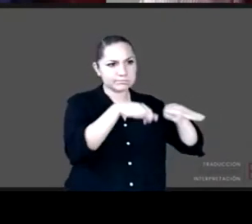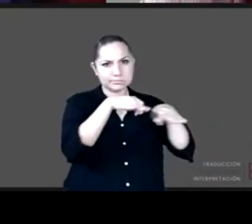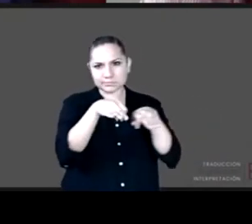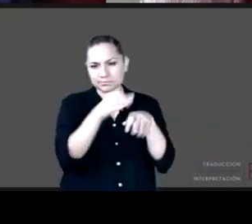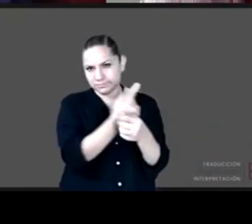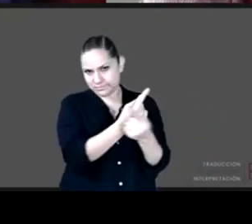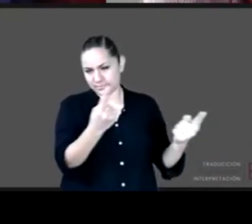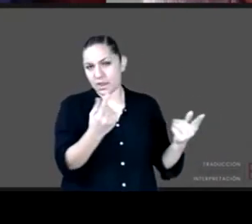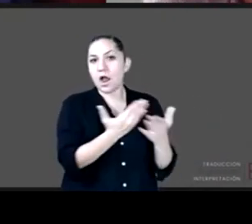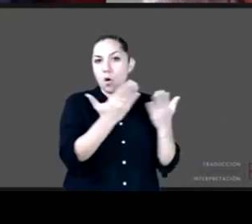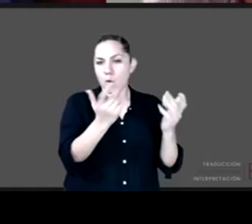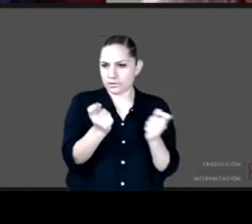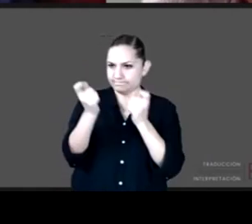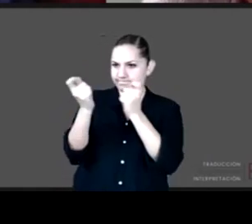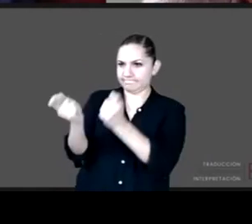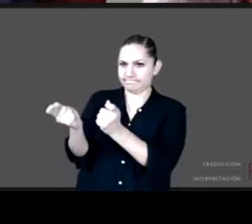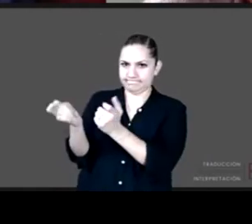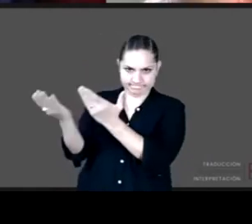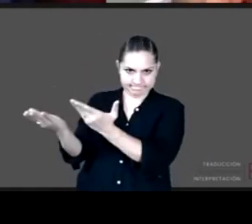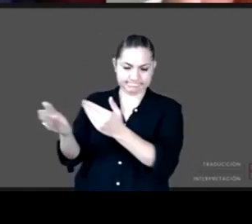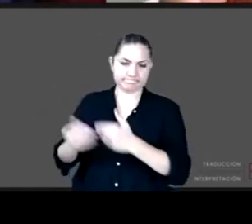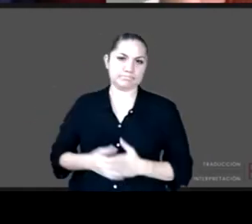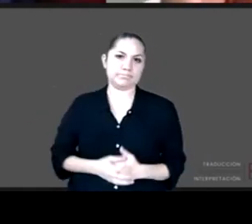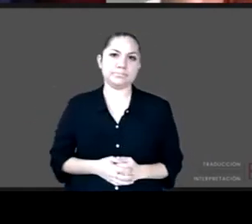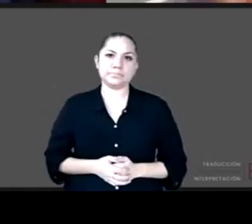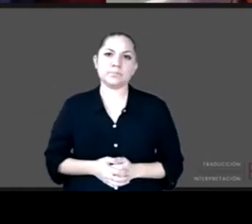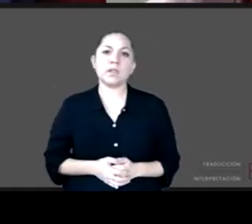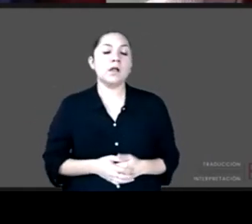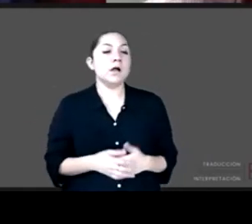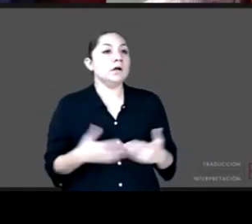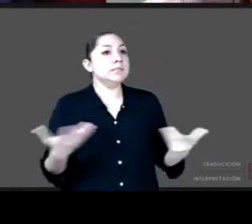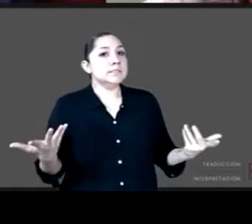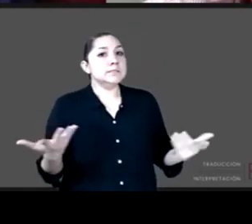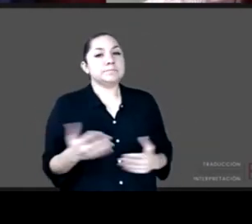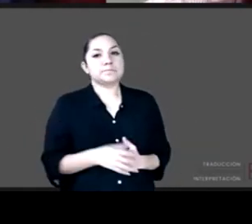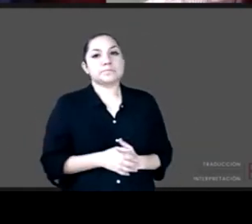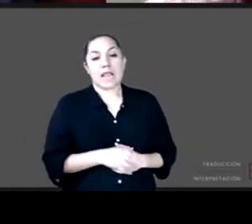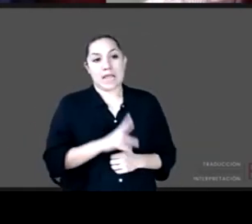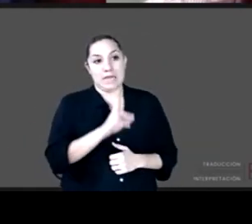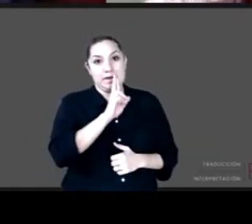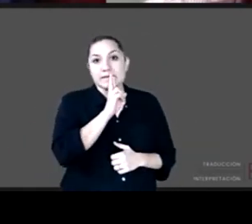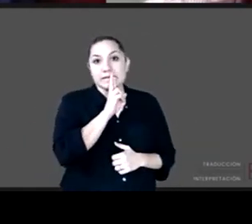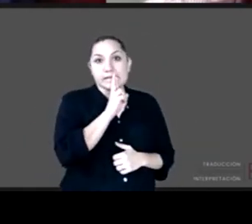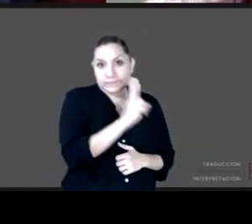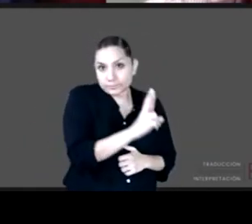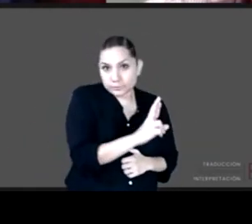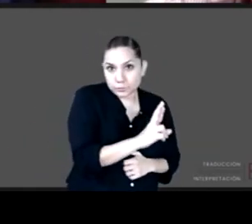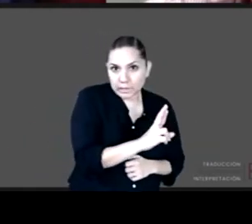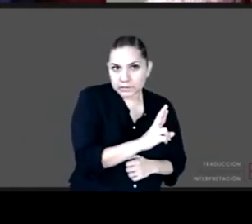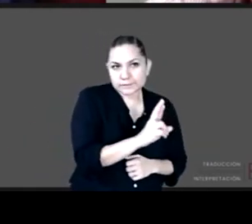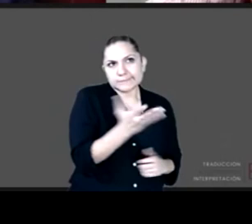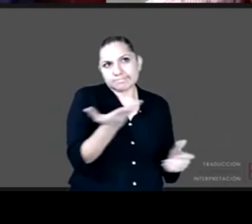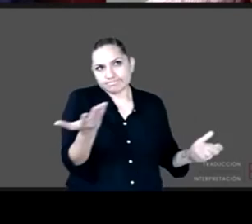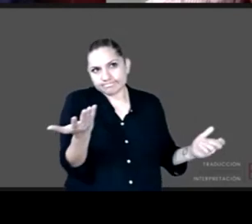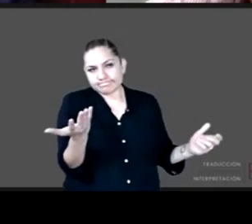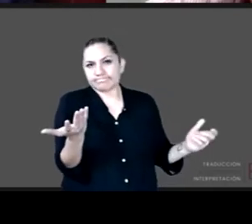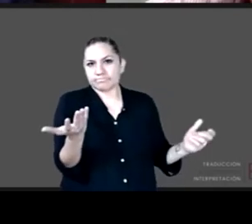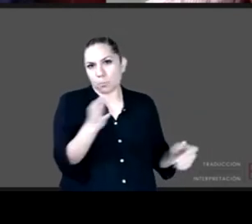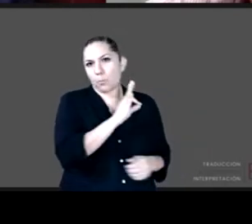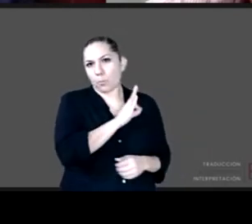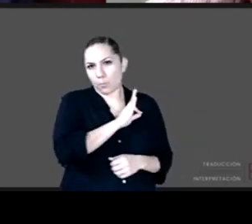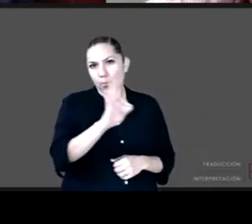bueno la respuesta puede ser muy frontal en los niños